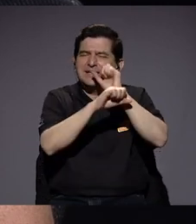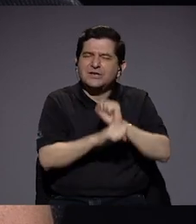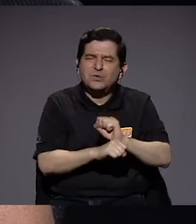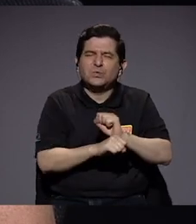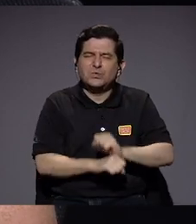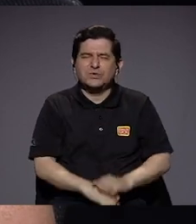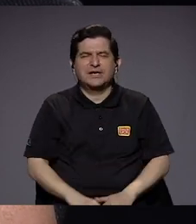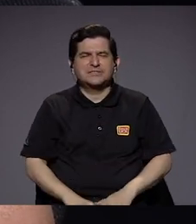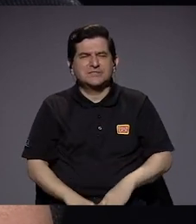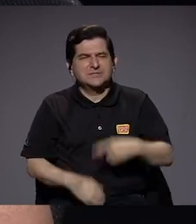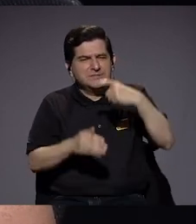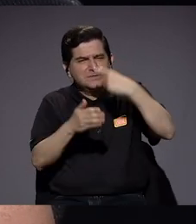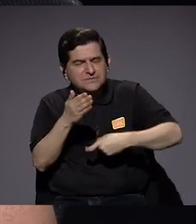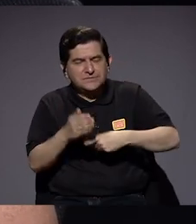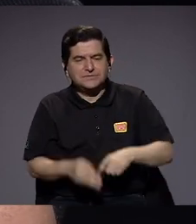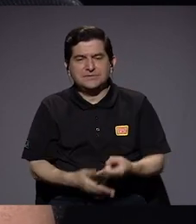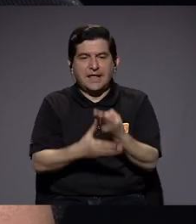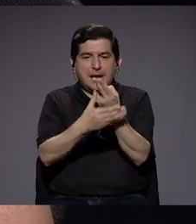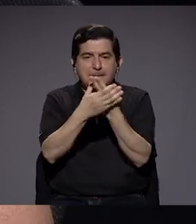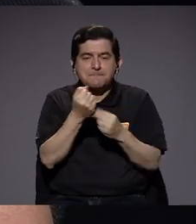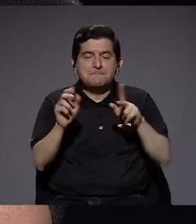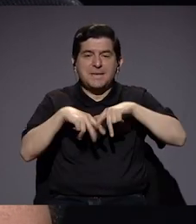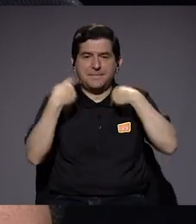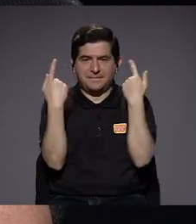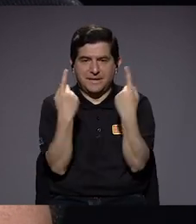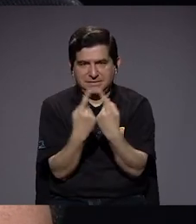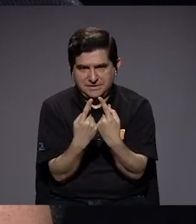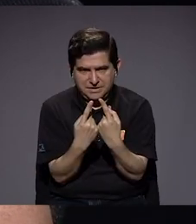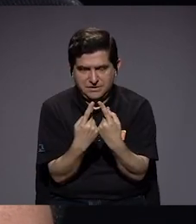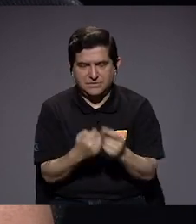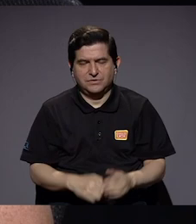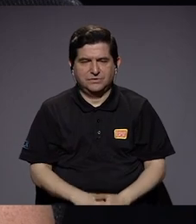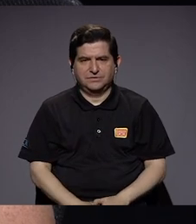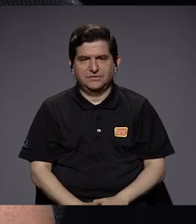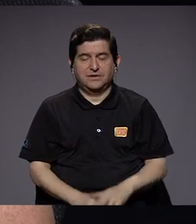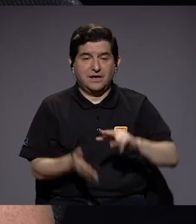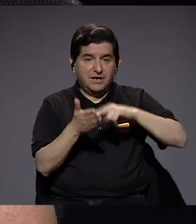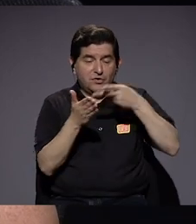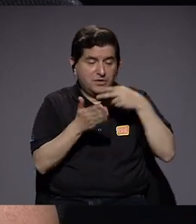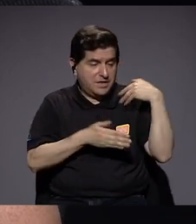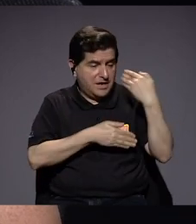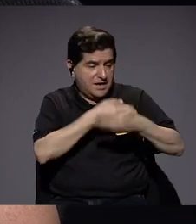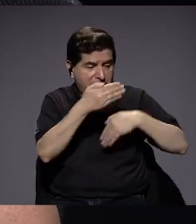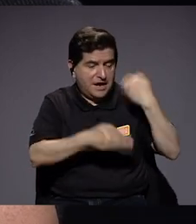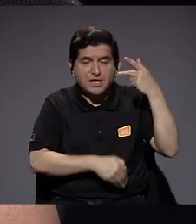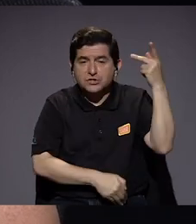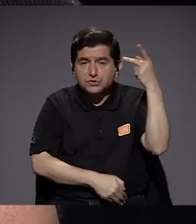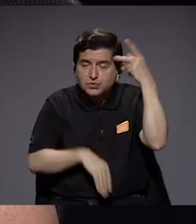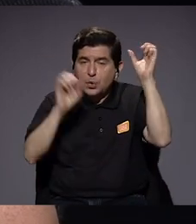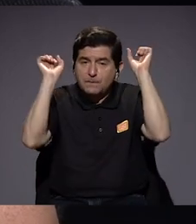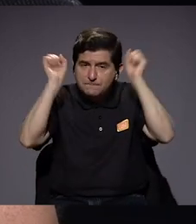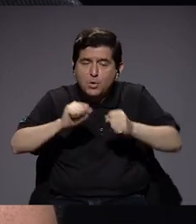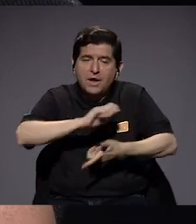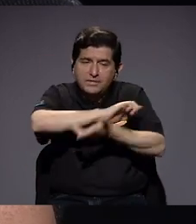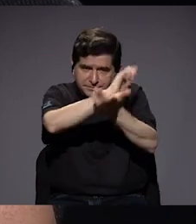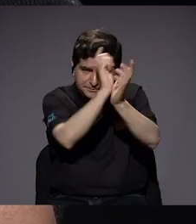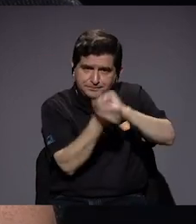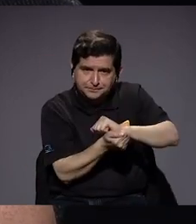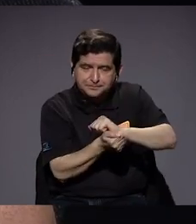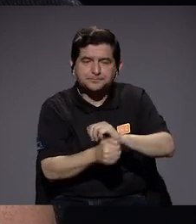y insisto, del bipartidismo, por ejemplo, dentro de lo que es la gestión política, que podrían cambiar.